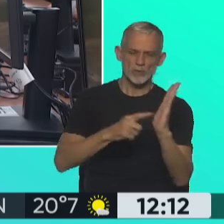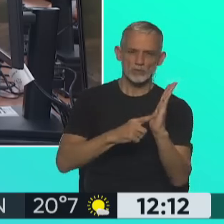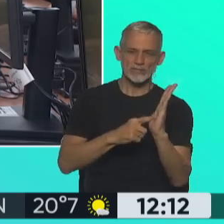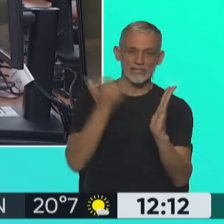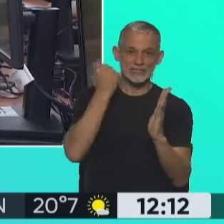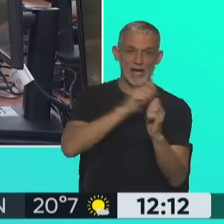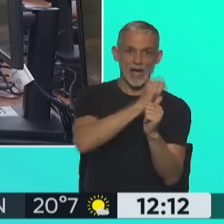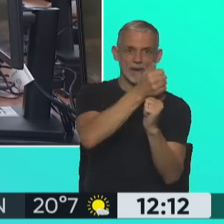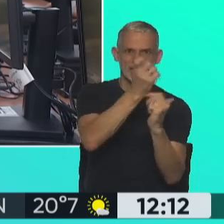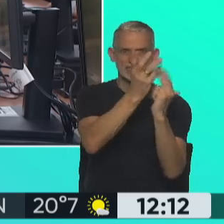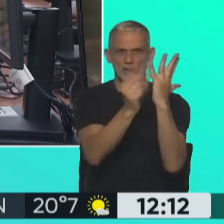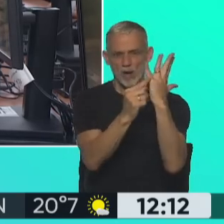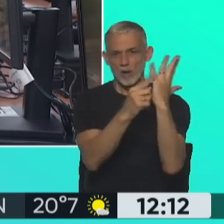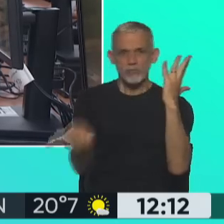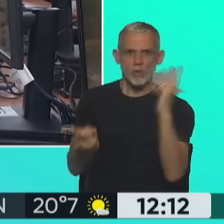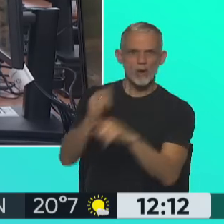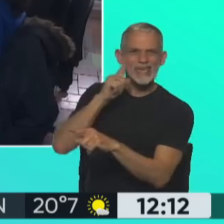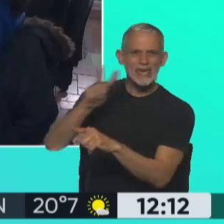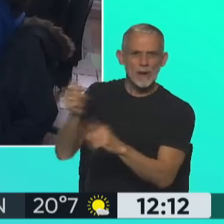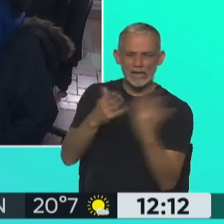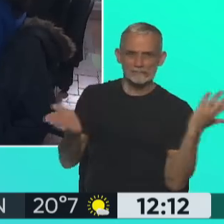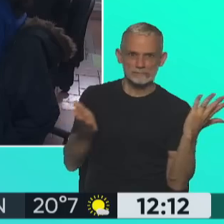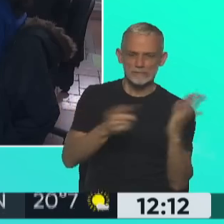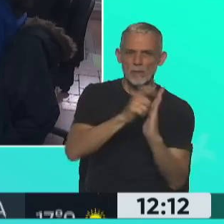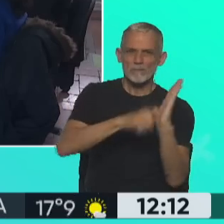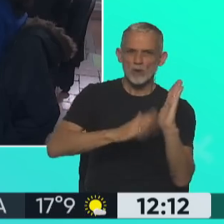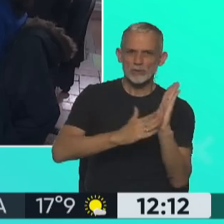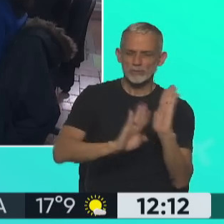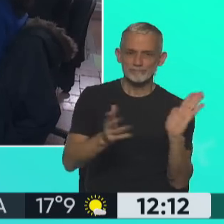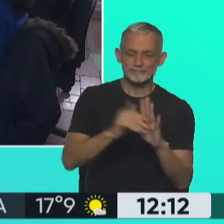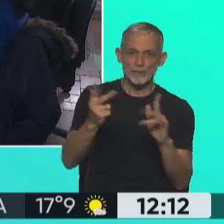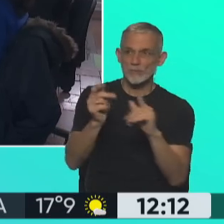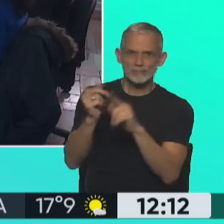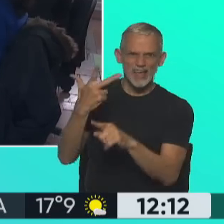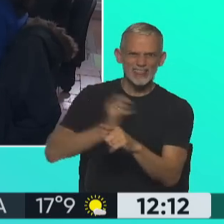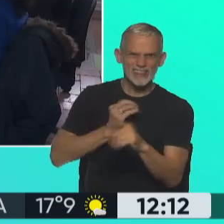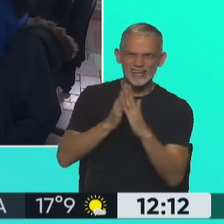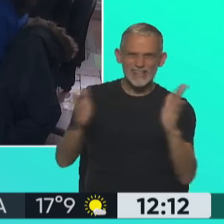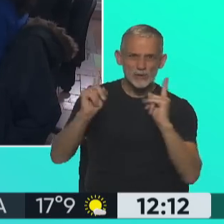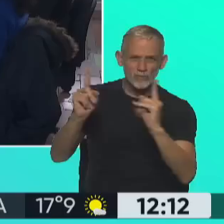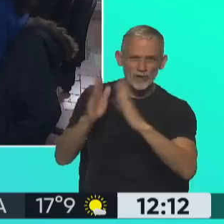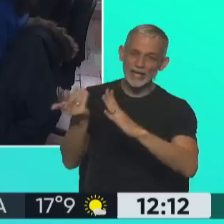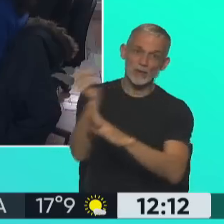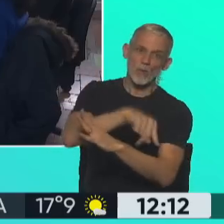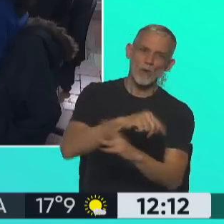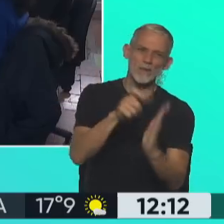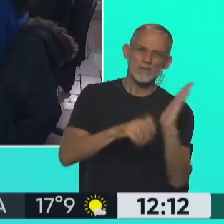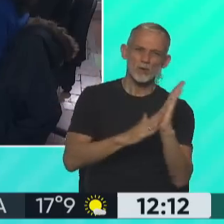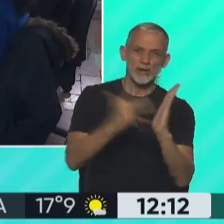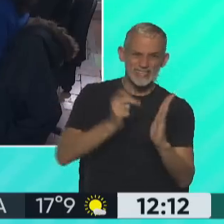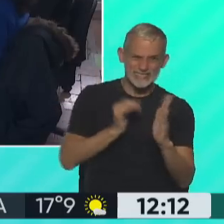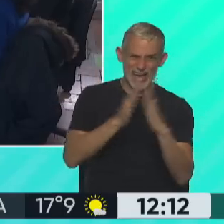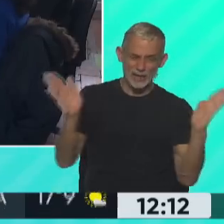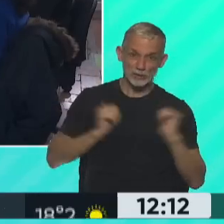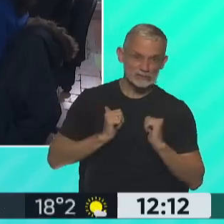están por pasar al régimen general. Y esto lleva a que durante tres años sean responsables inscritos para volver a ser monotributistas. Y es